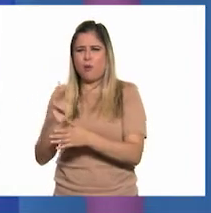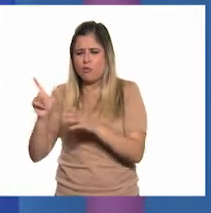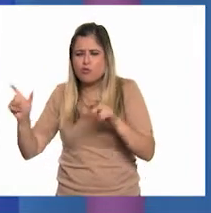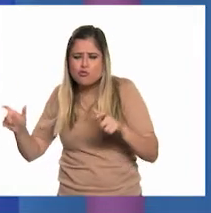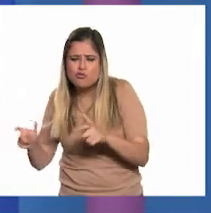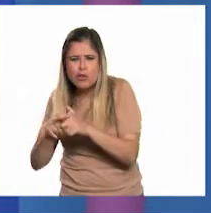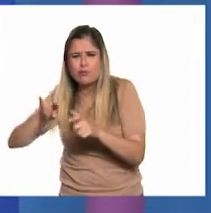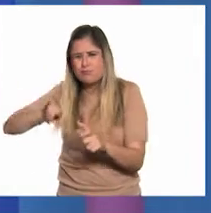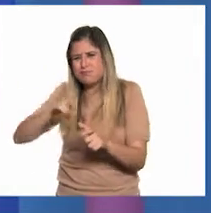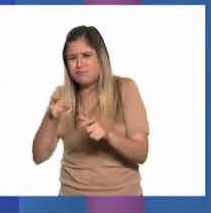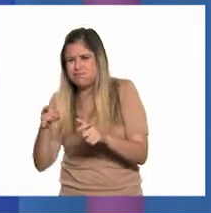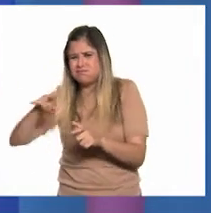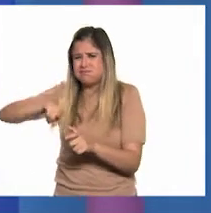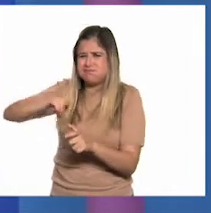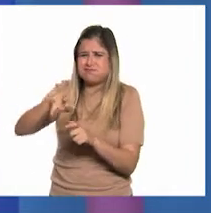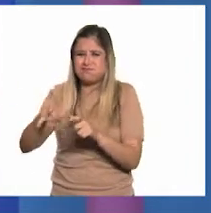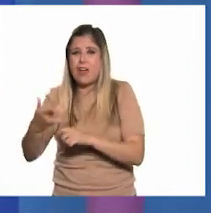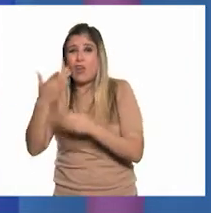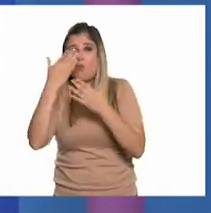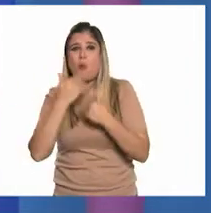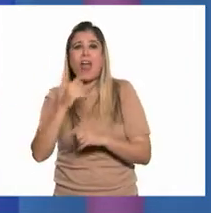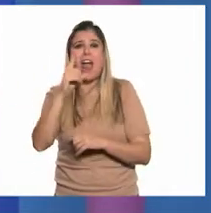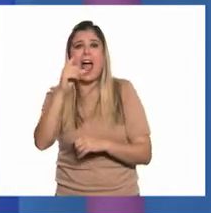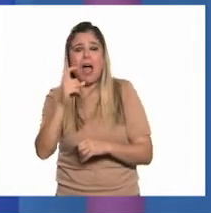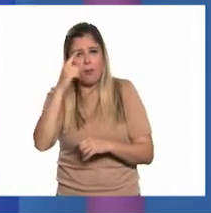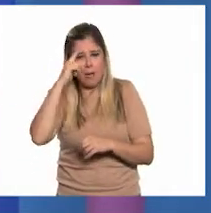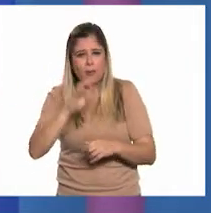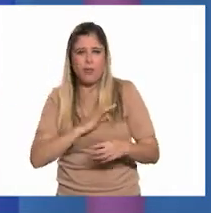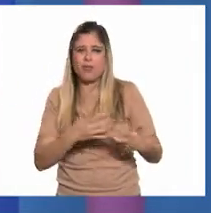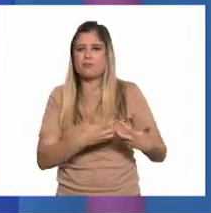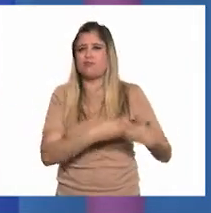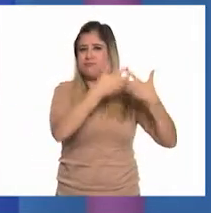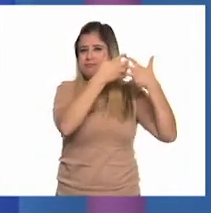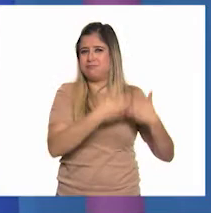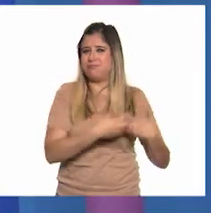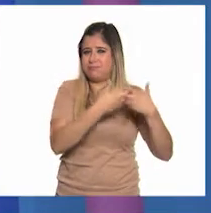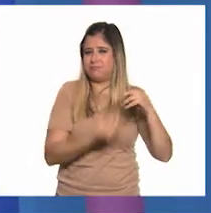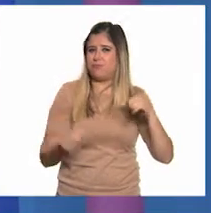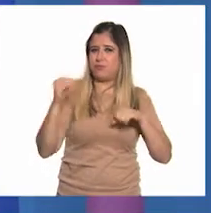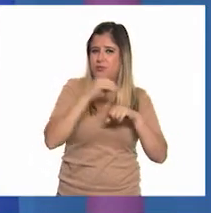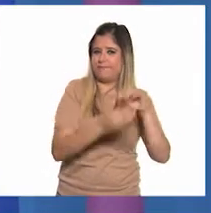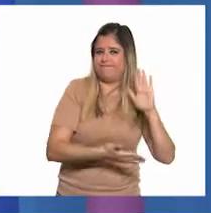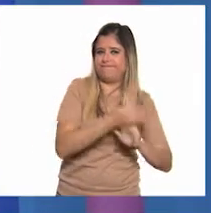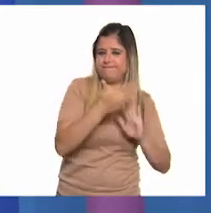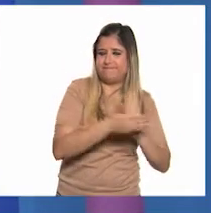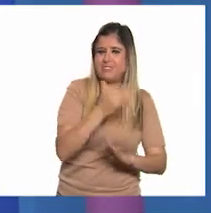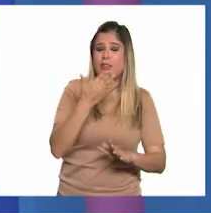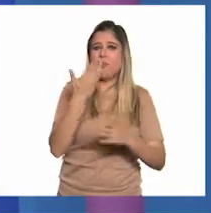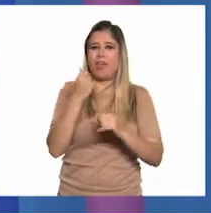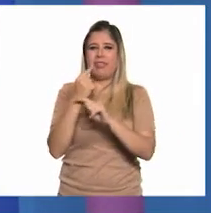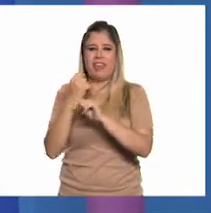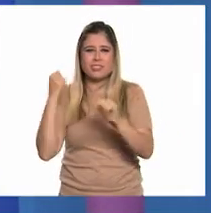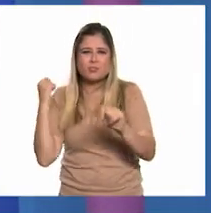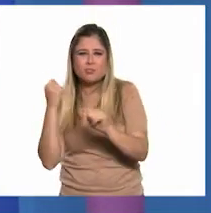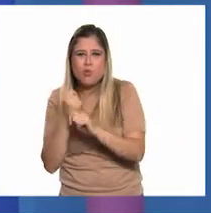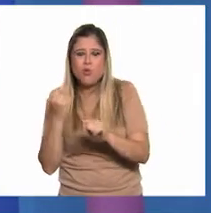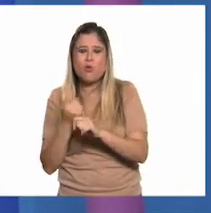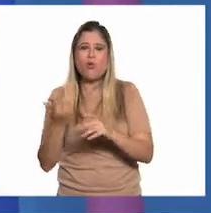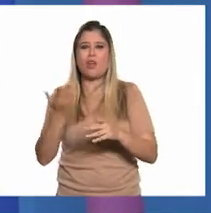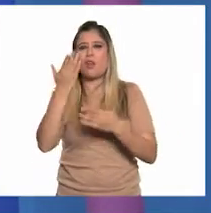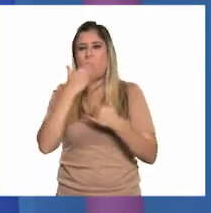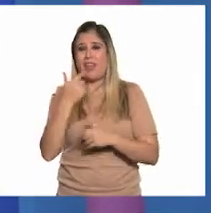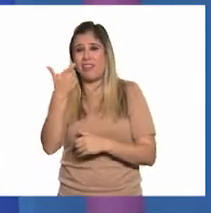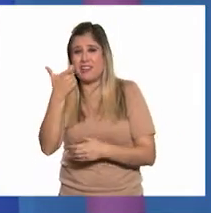terracería. No hay suficiente agua para sostener una industria, ni tecnología, ni transporte adecuado, ni recursos